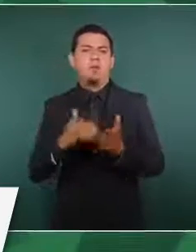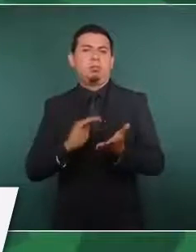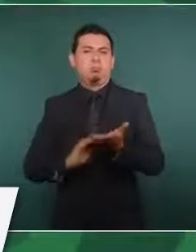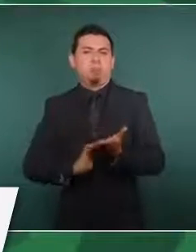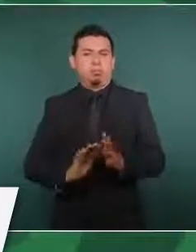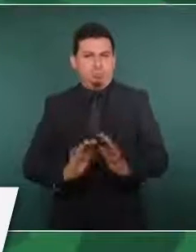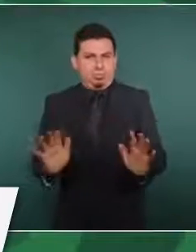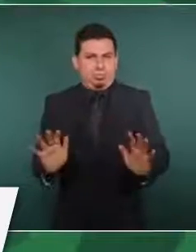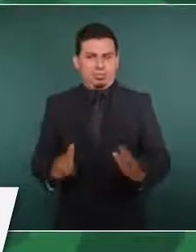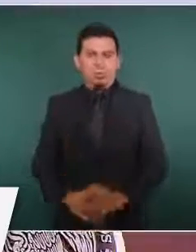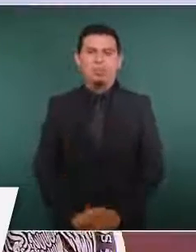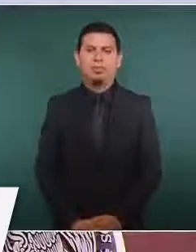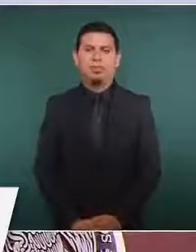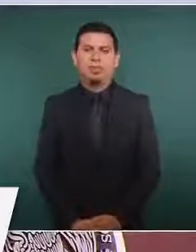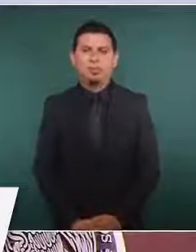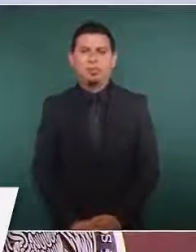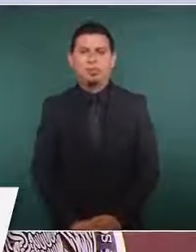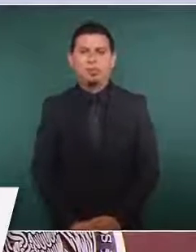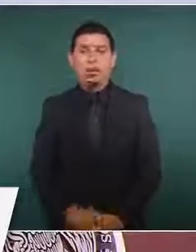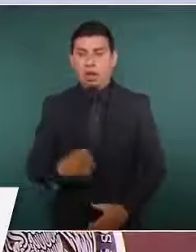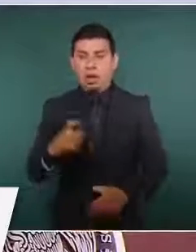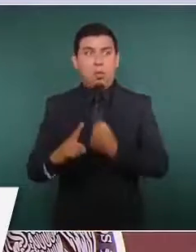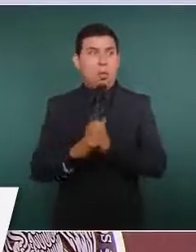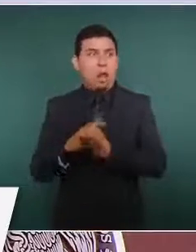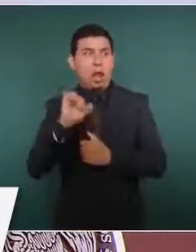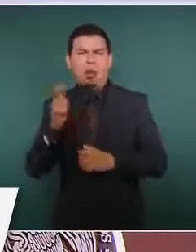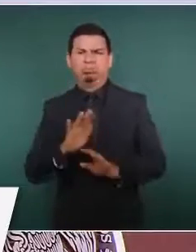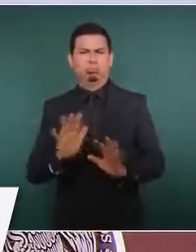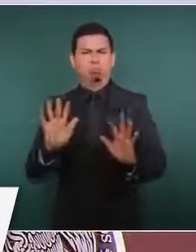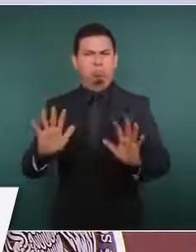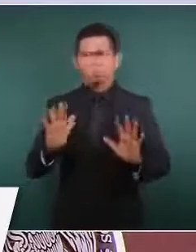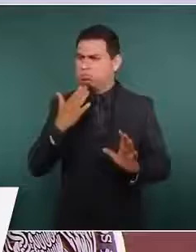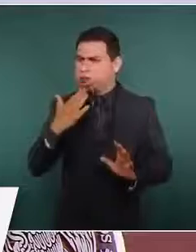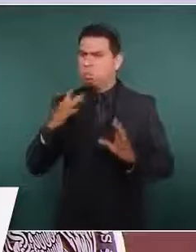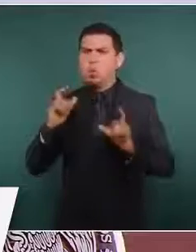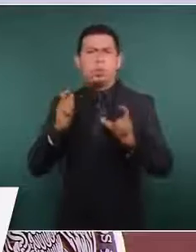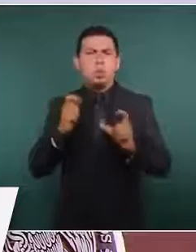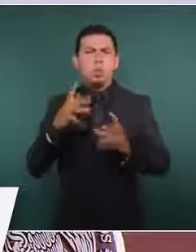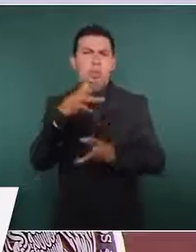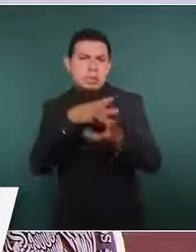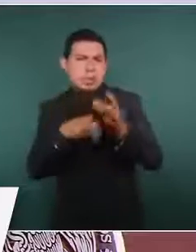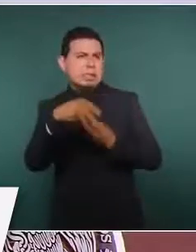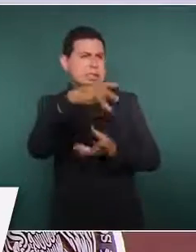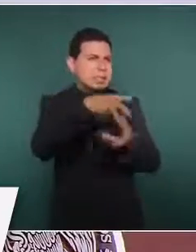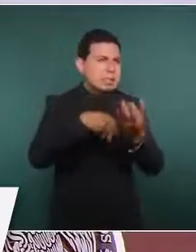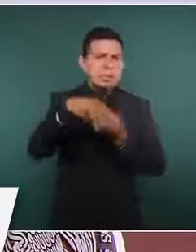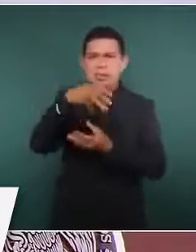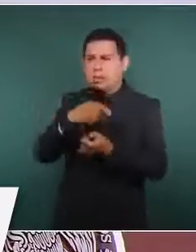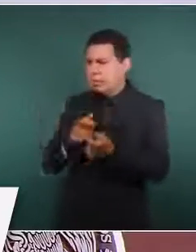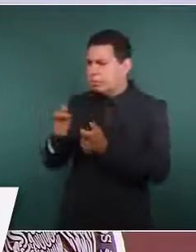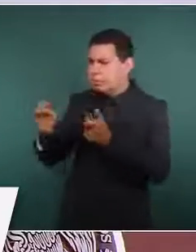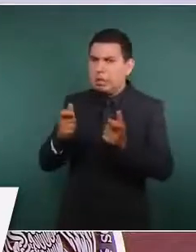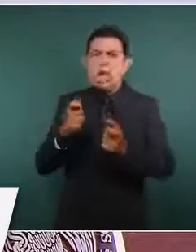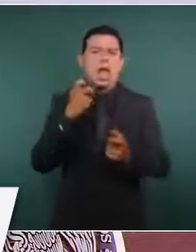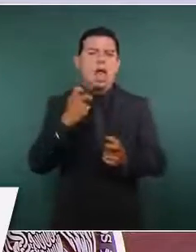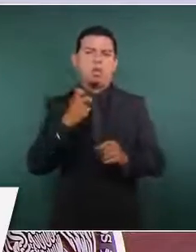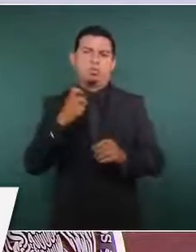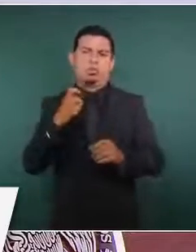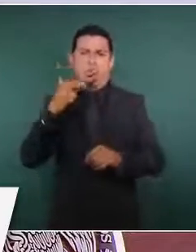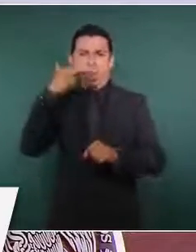Entonces, no hemos tenido problemas, porque hay una administración